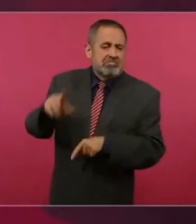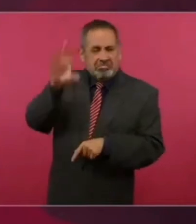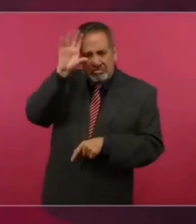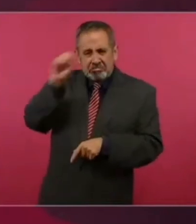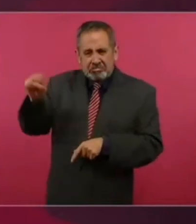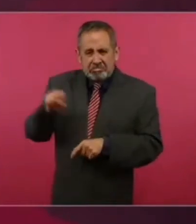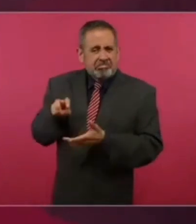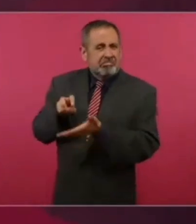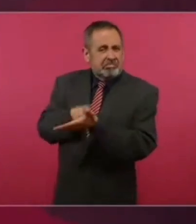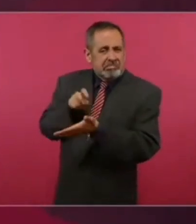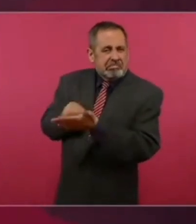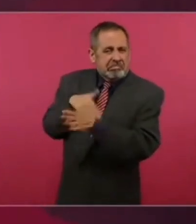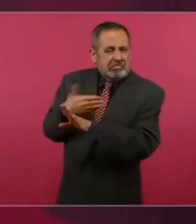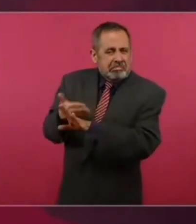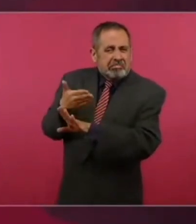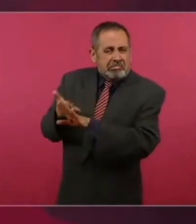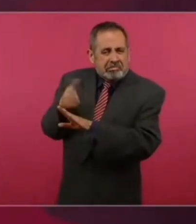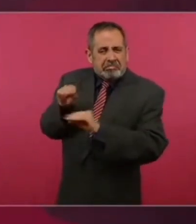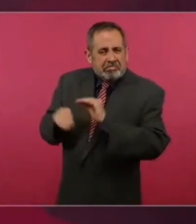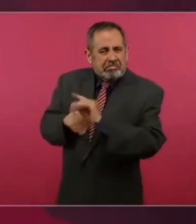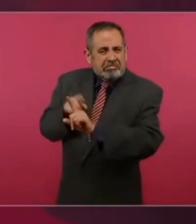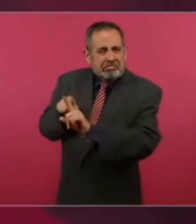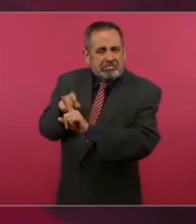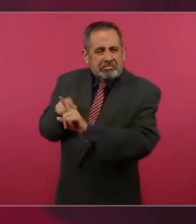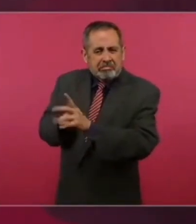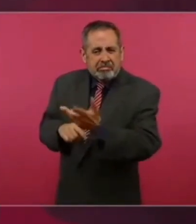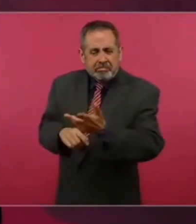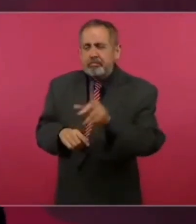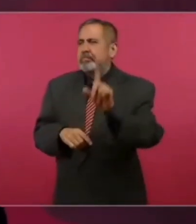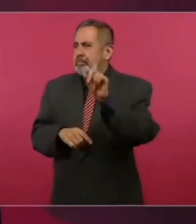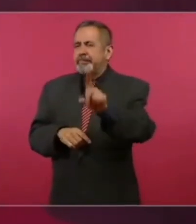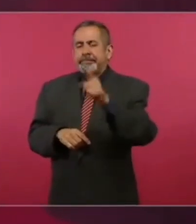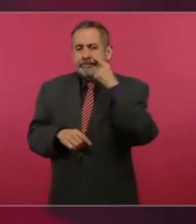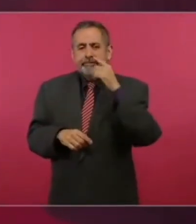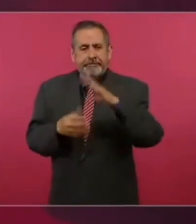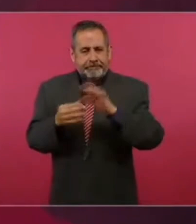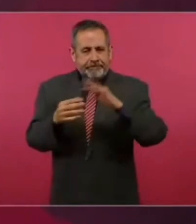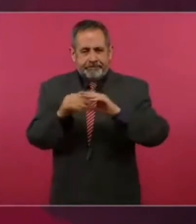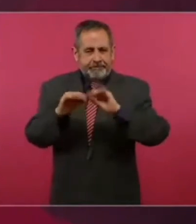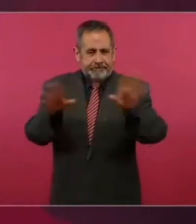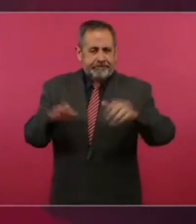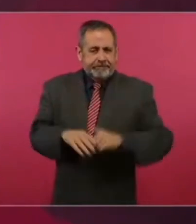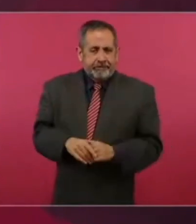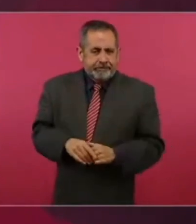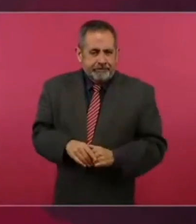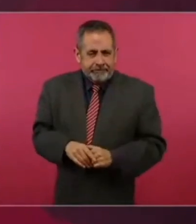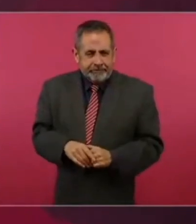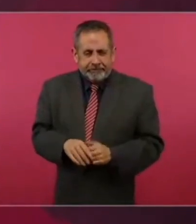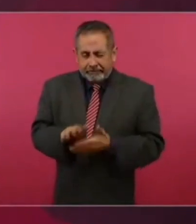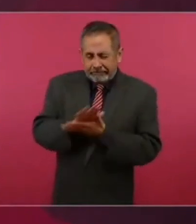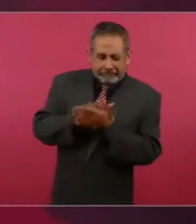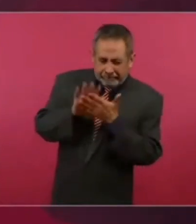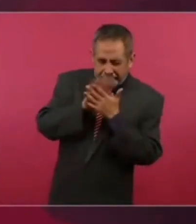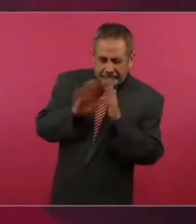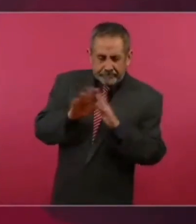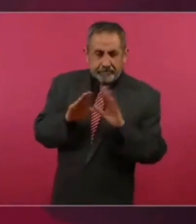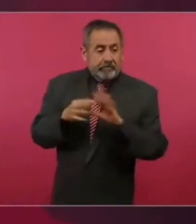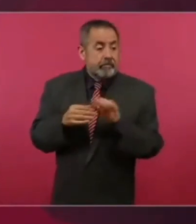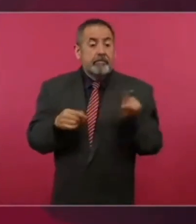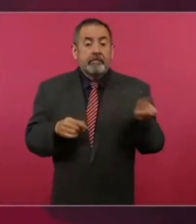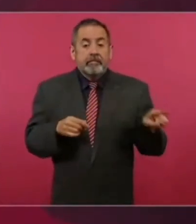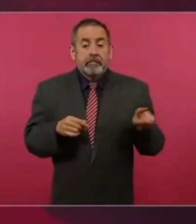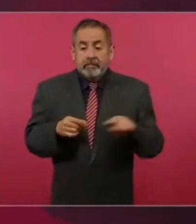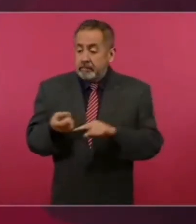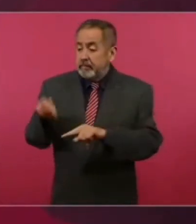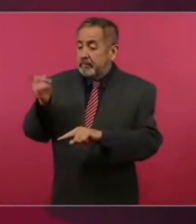Es más, para no andar con medias tintas, quitaron